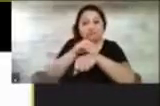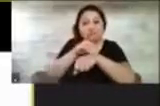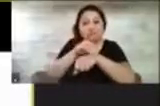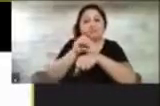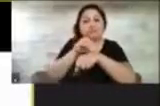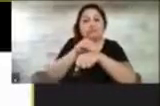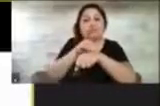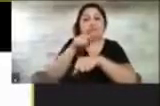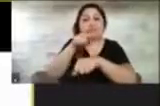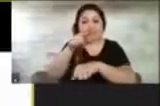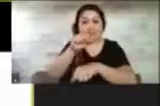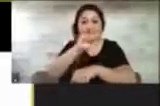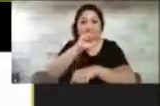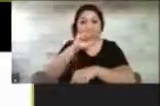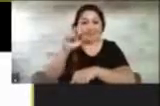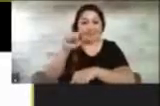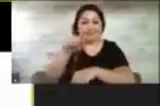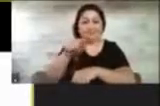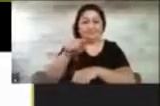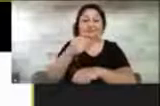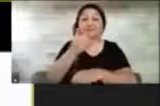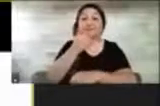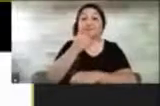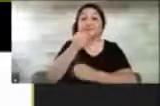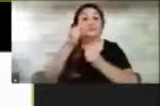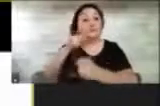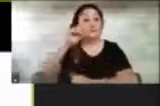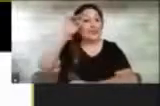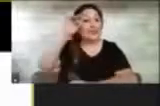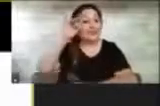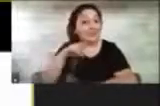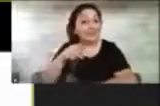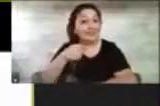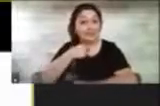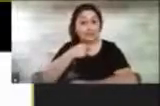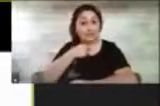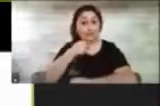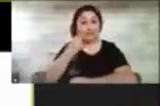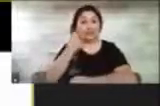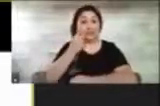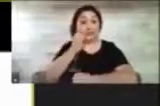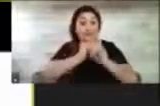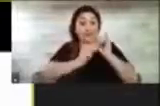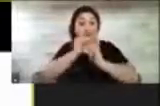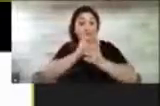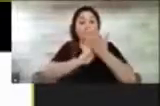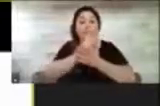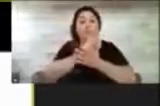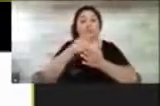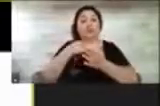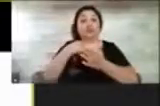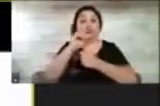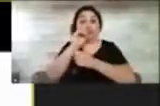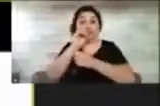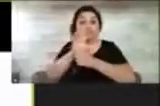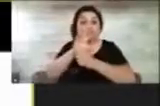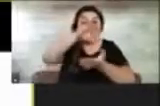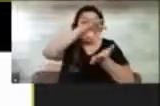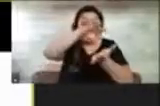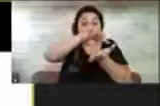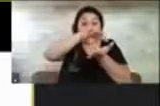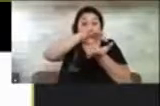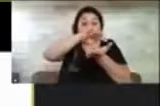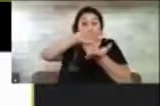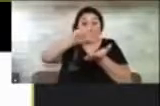Yo también puedo saber, remotamente, si activo el GPS, que lo puedo hacer remotamente,